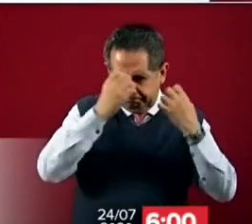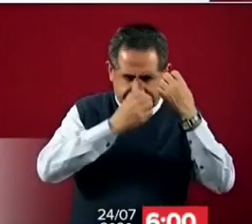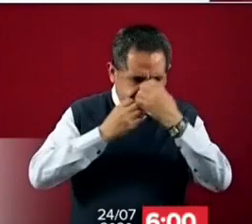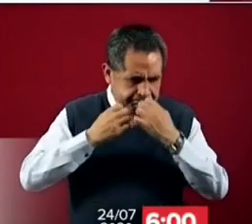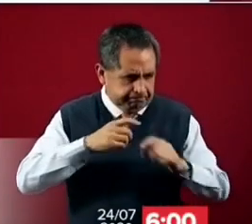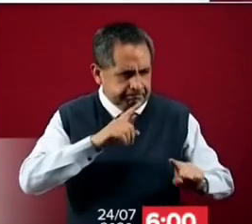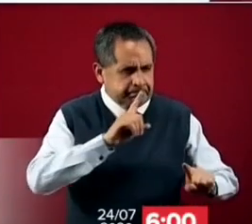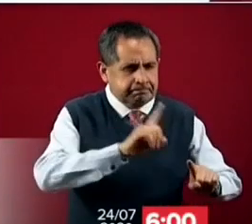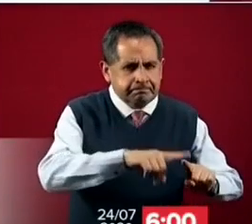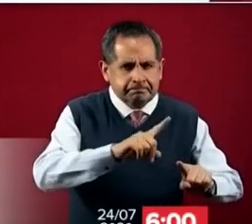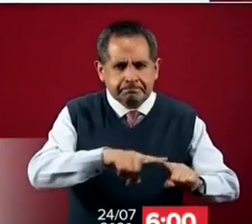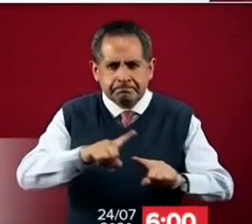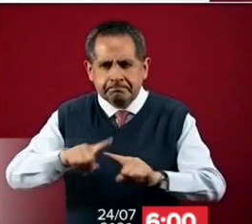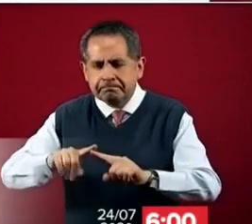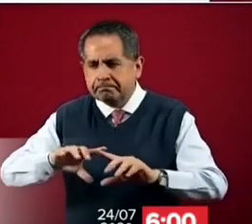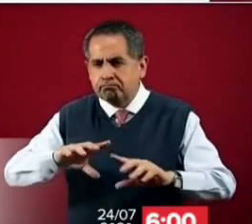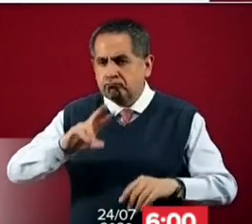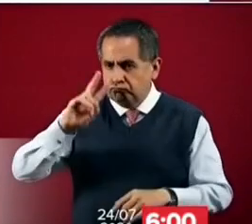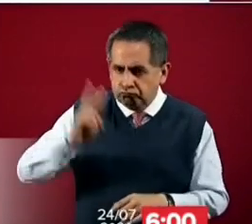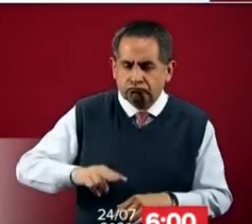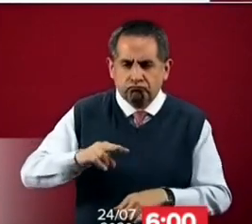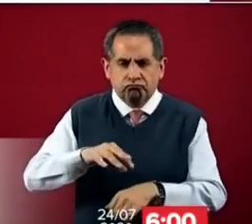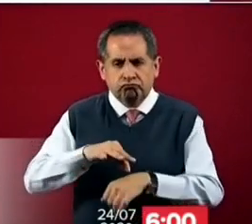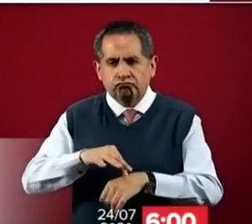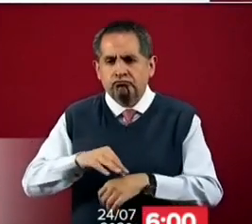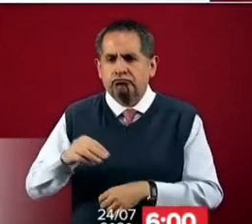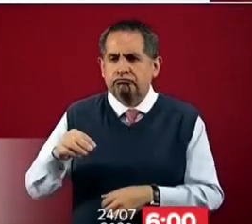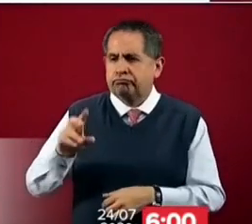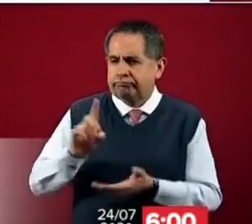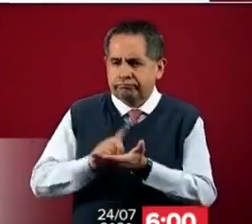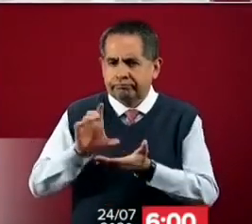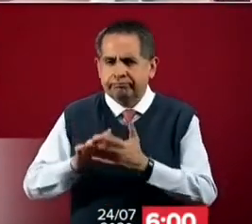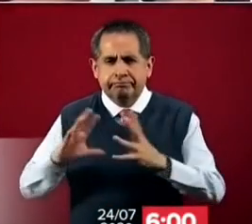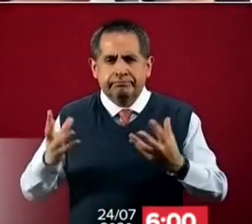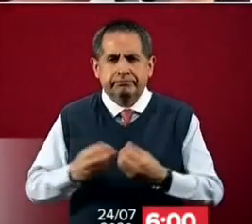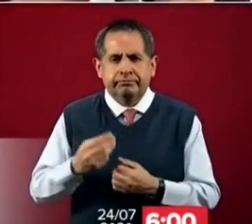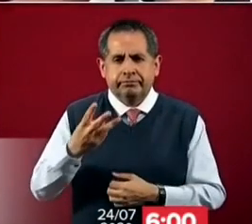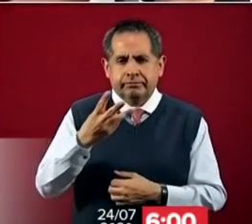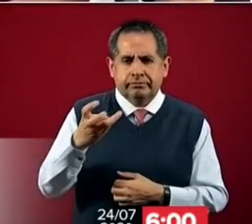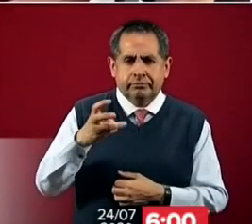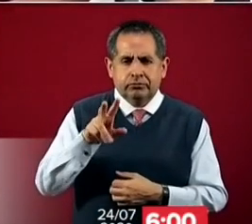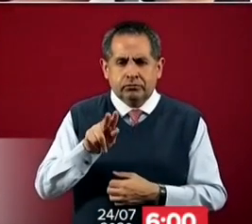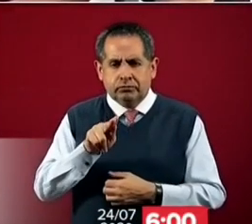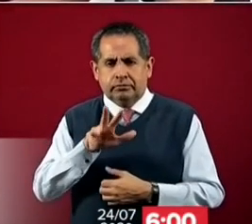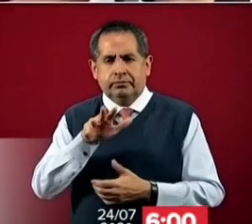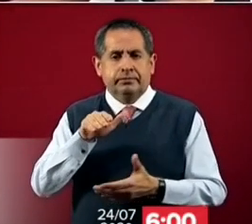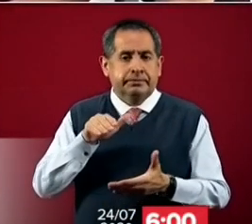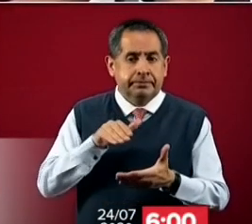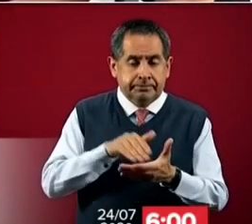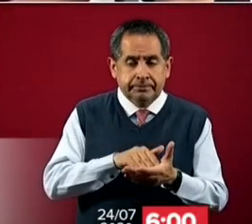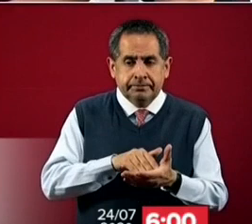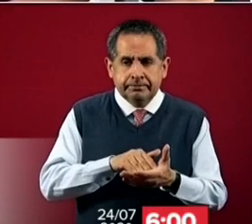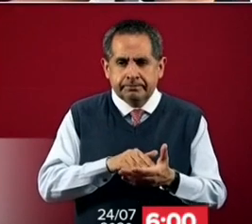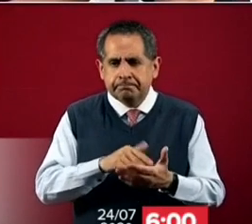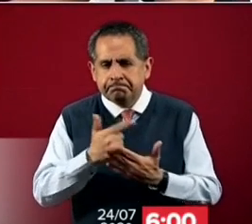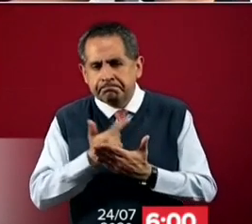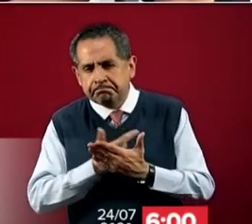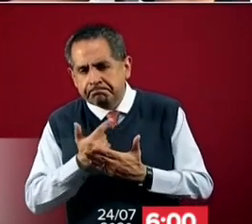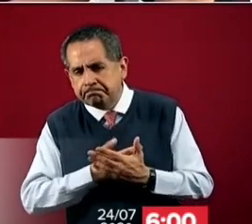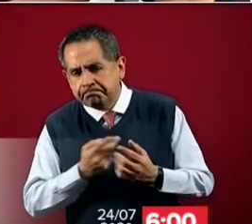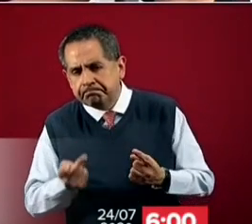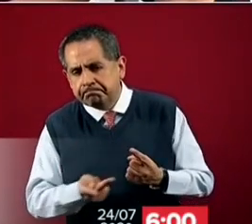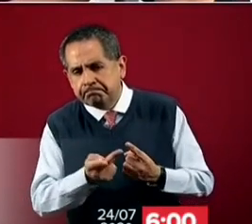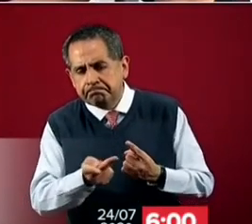a un número de personas, 385 mil para ser exactos, que fueron censados